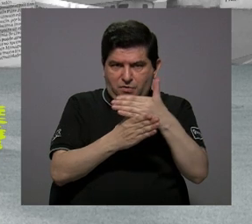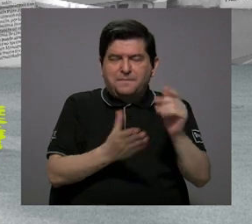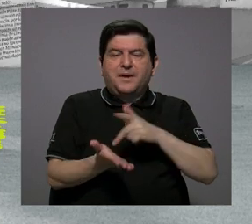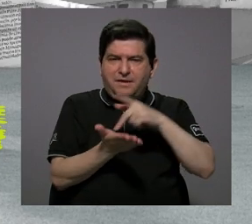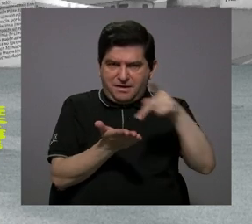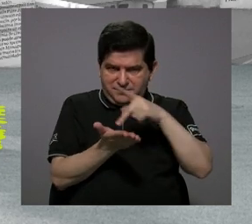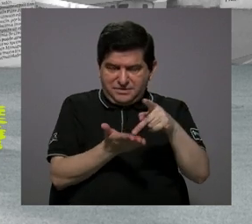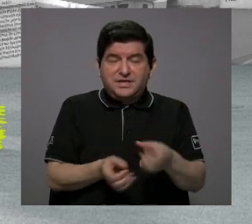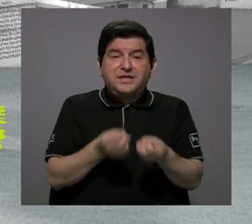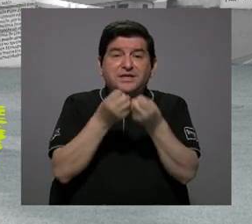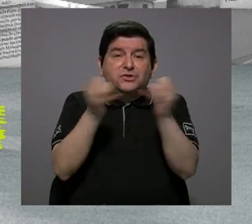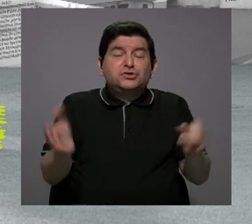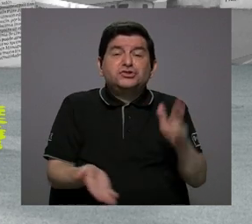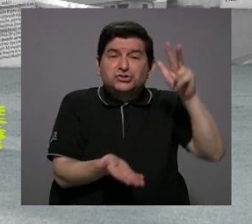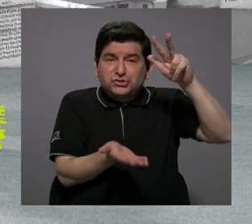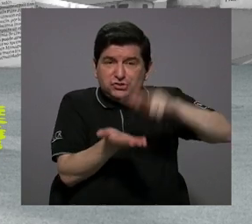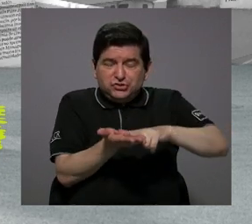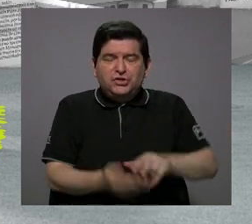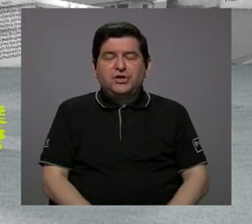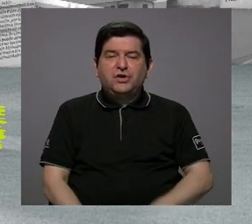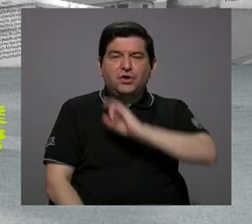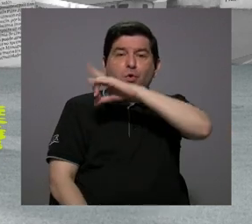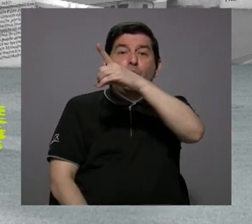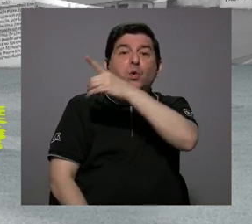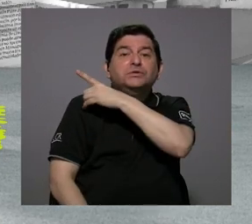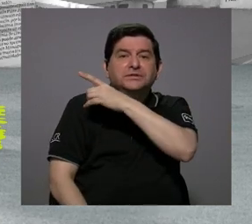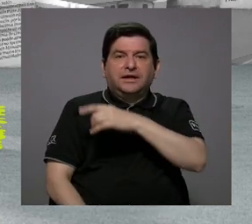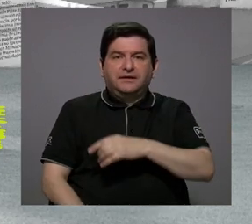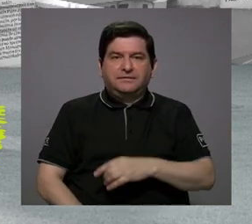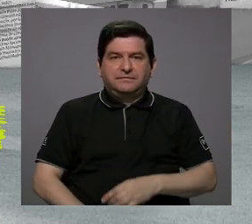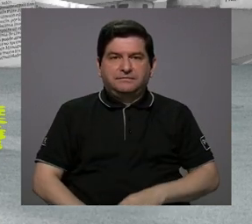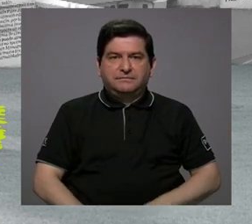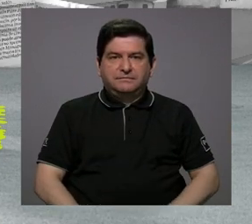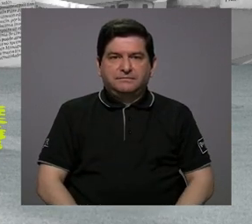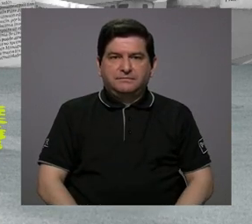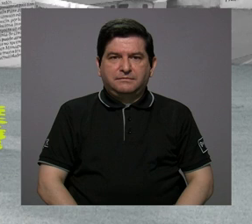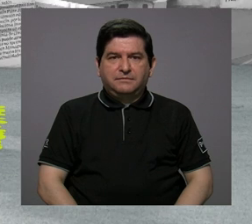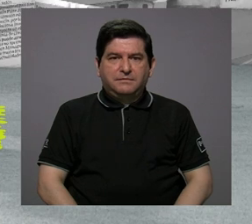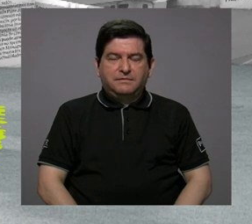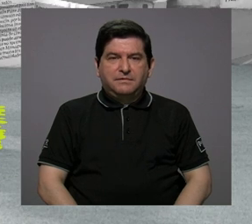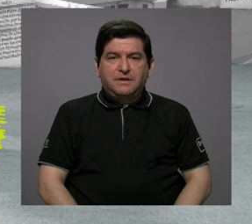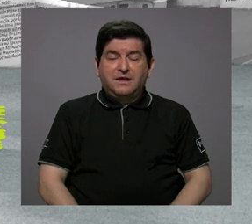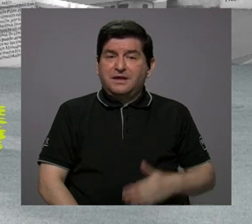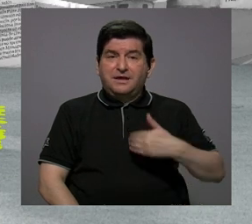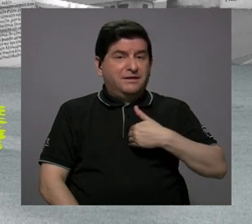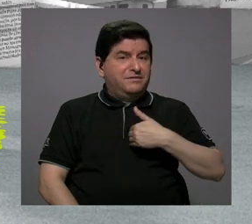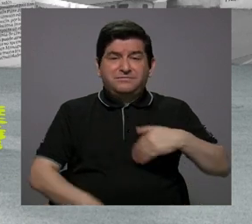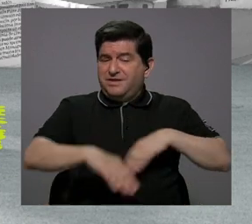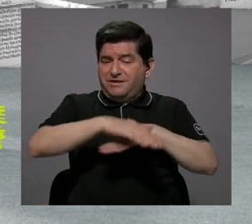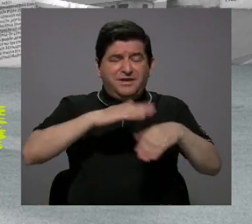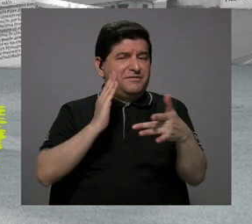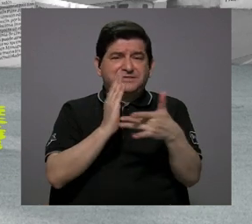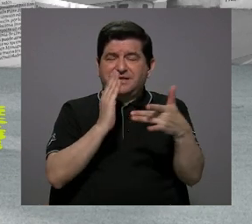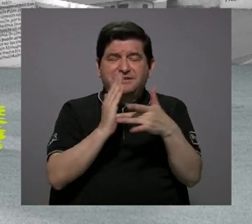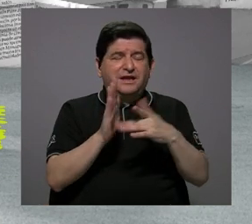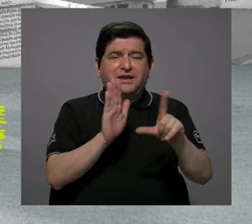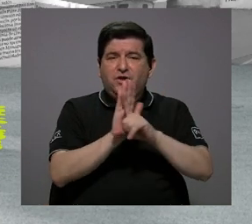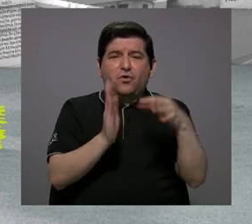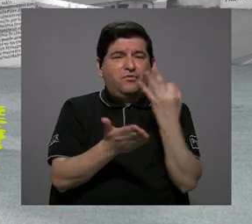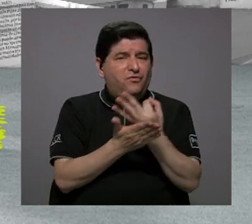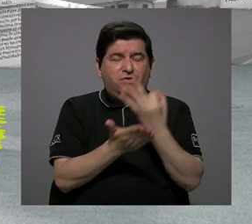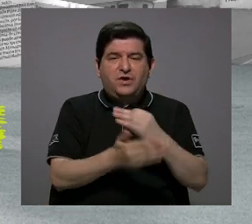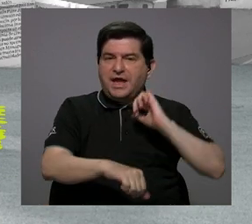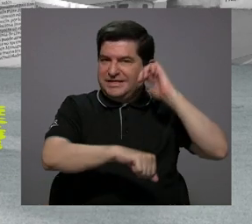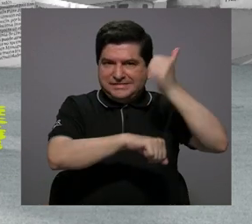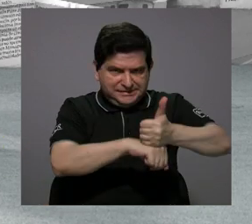fue sin la aprobación de la junta directiva, sin tenerle sustento técnico, legal, financiero, para